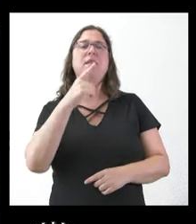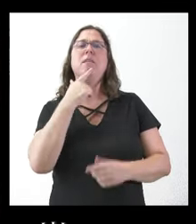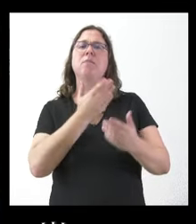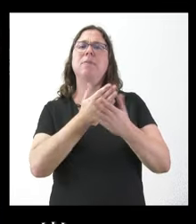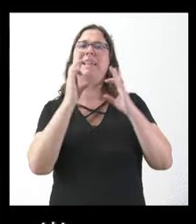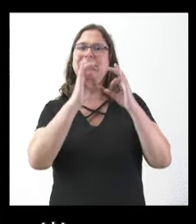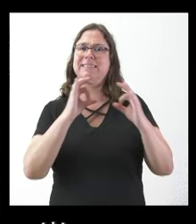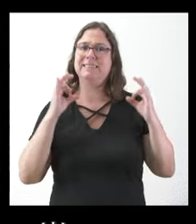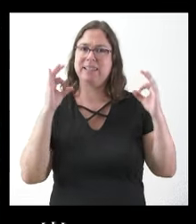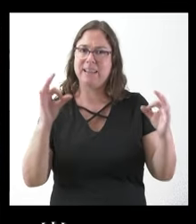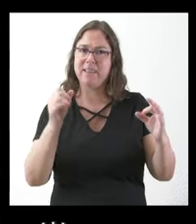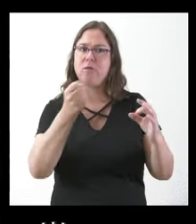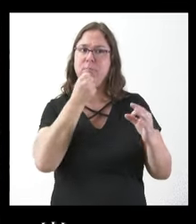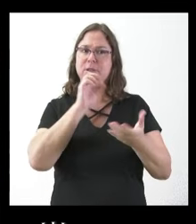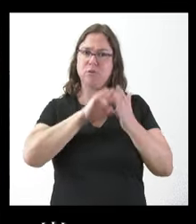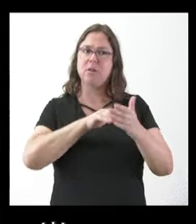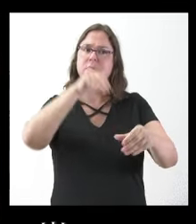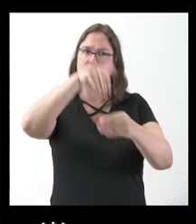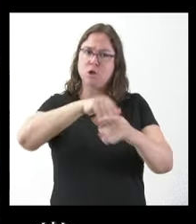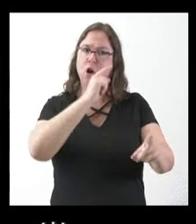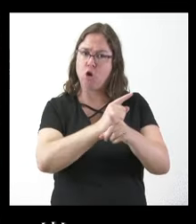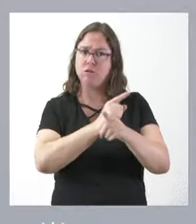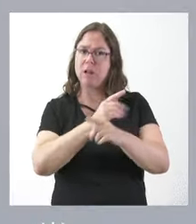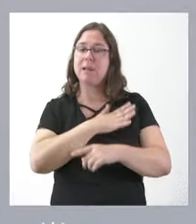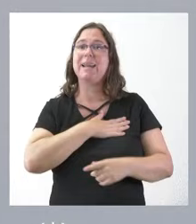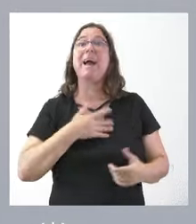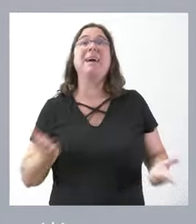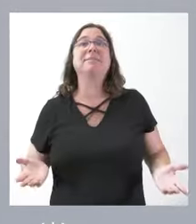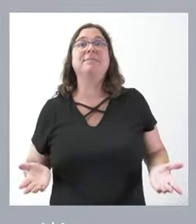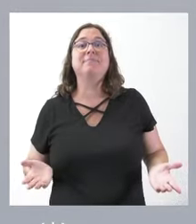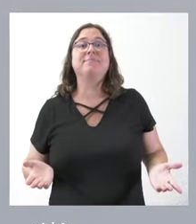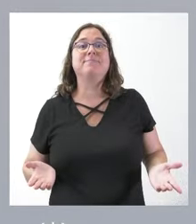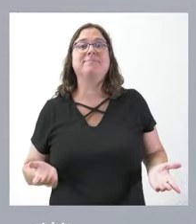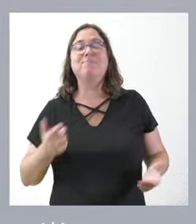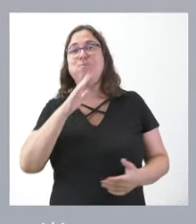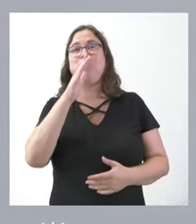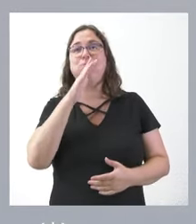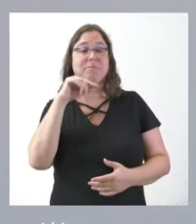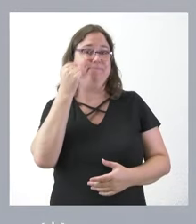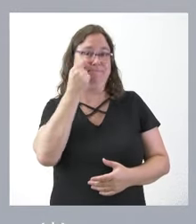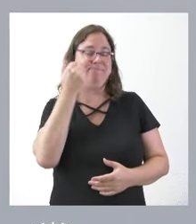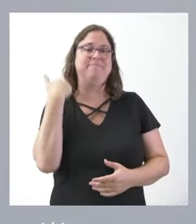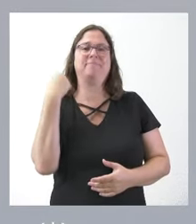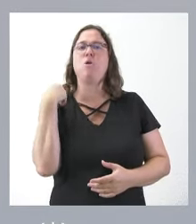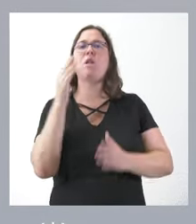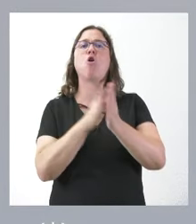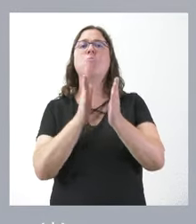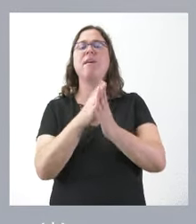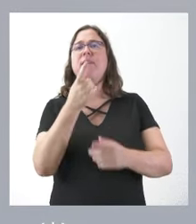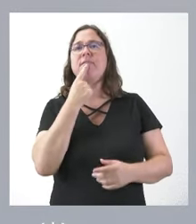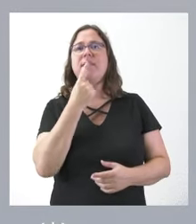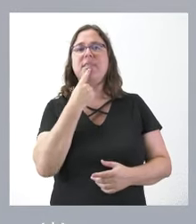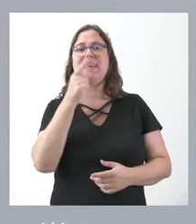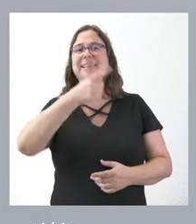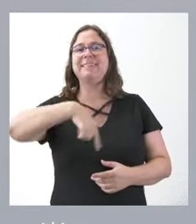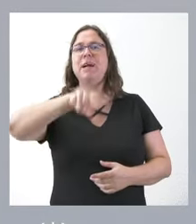Castileón que voten en contra de ese pacto en ambas cámaras. Es que he oído, como preguntaba su compañera, que decían que esto